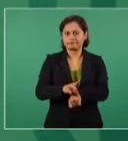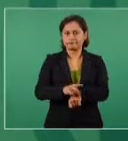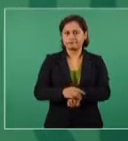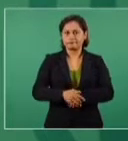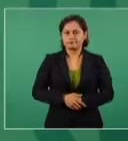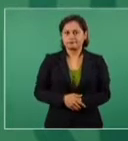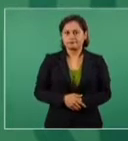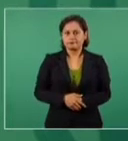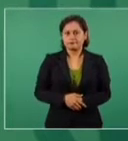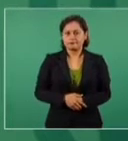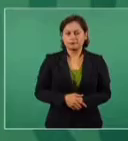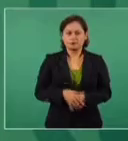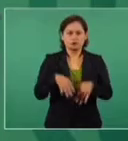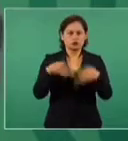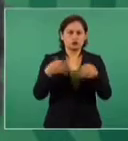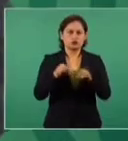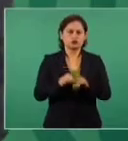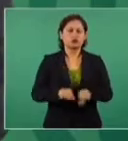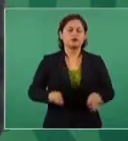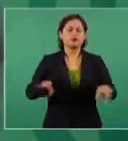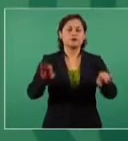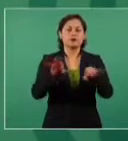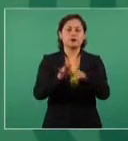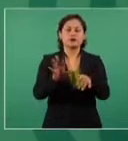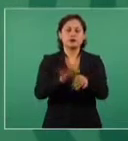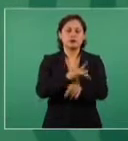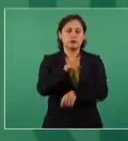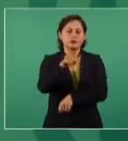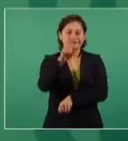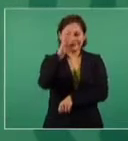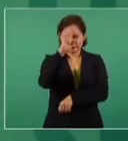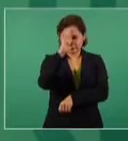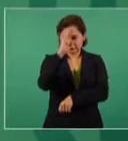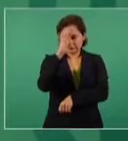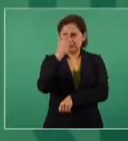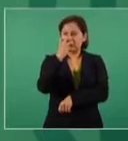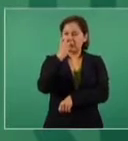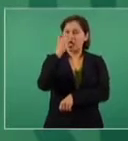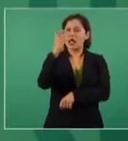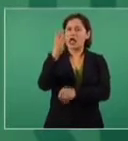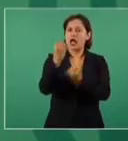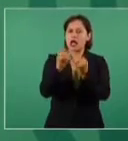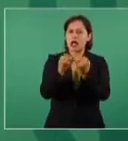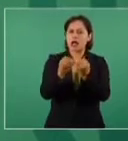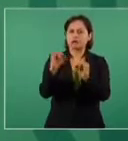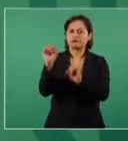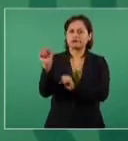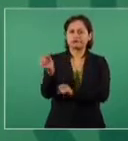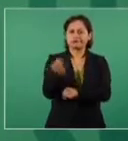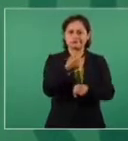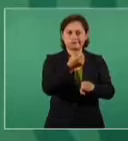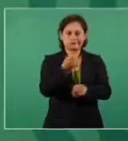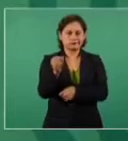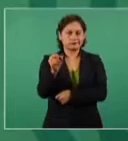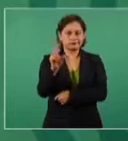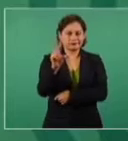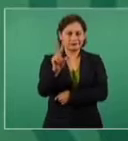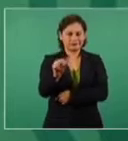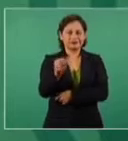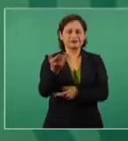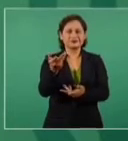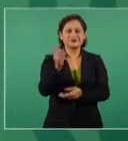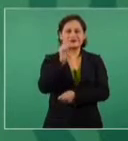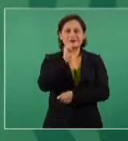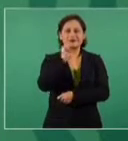porque no sólo es el grito de independencia, es el grito